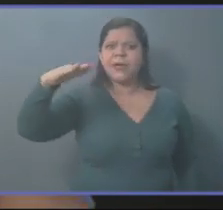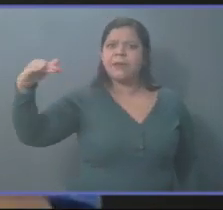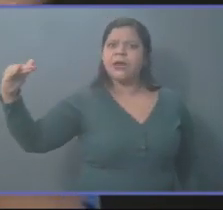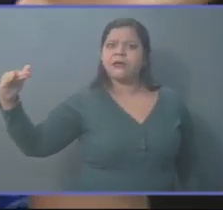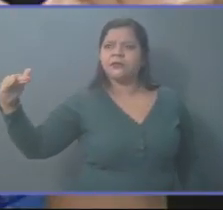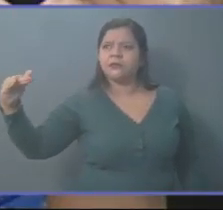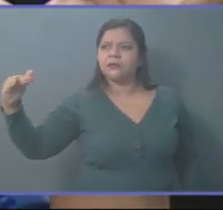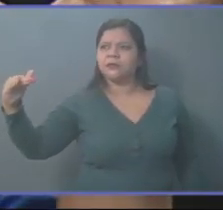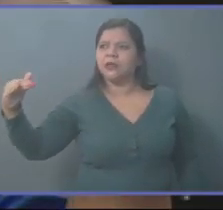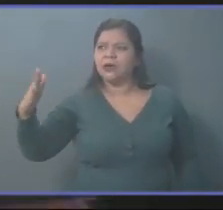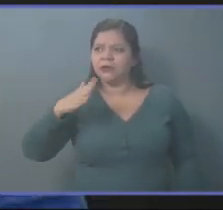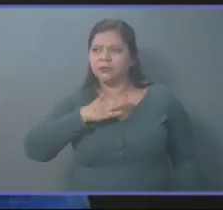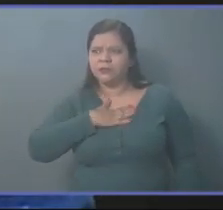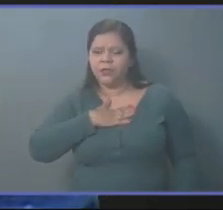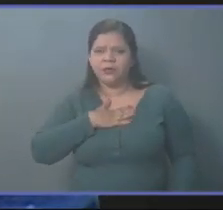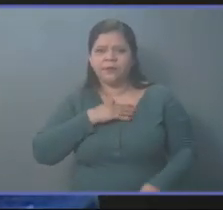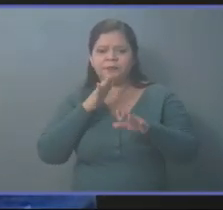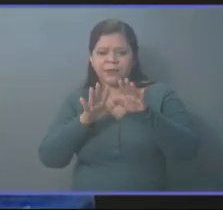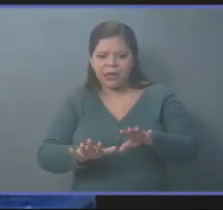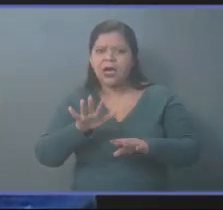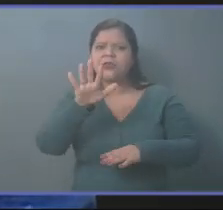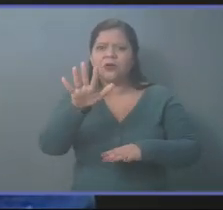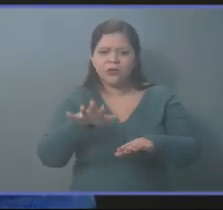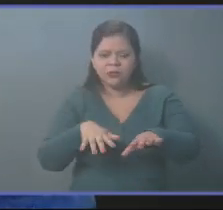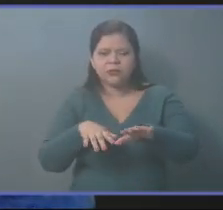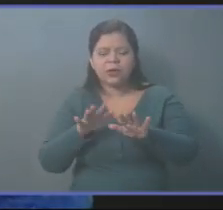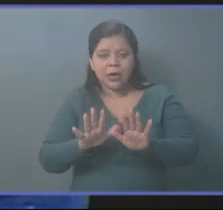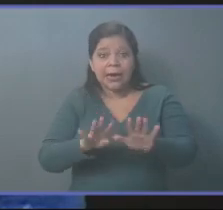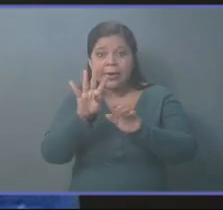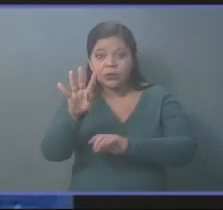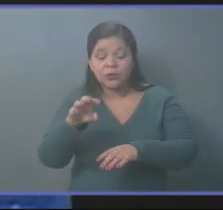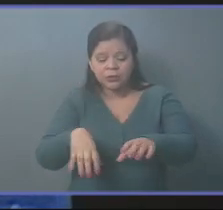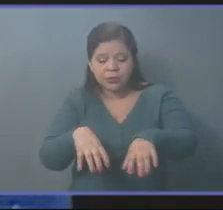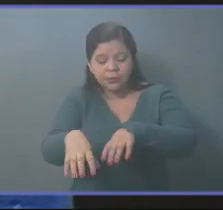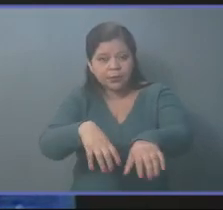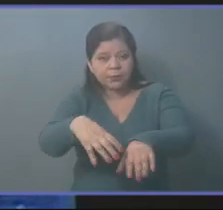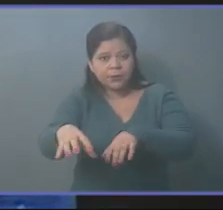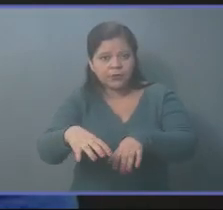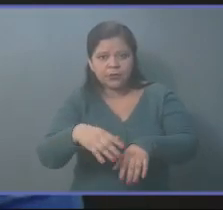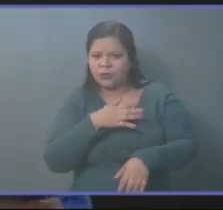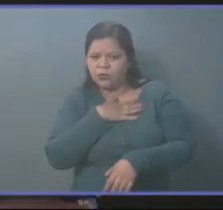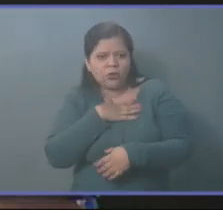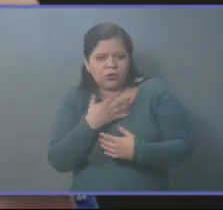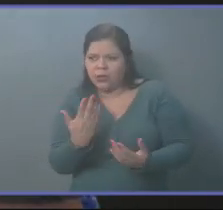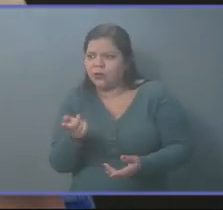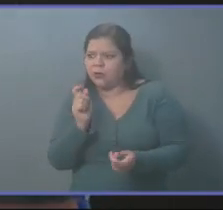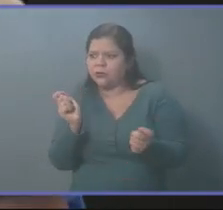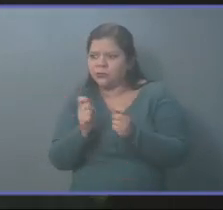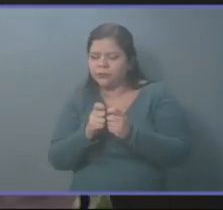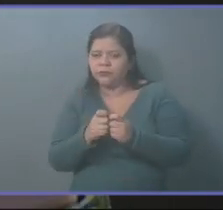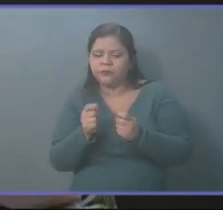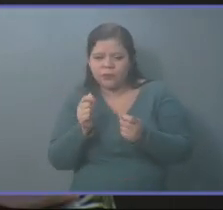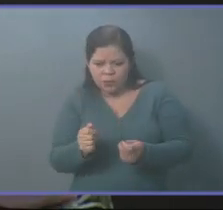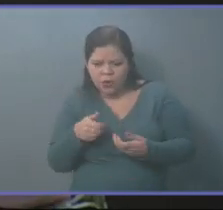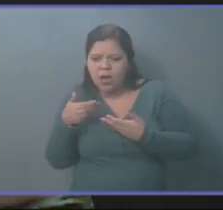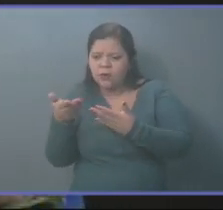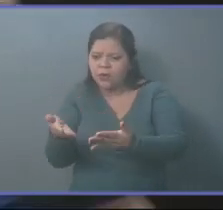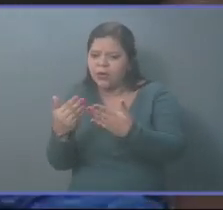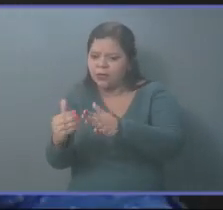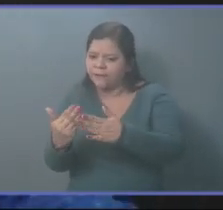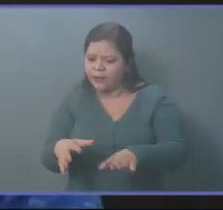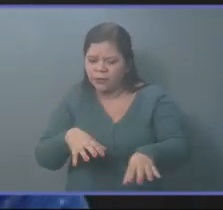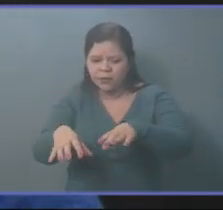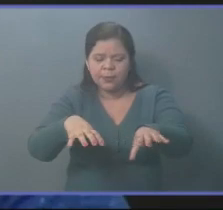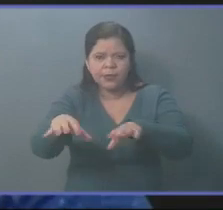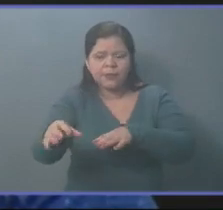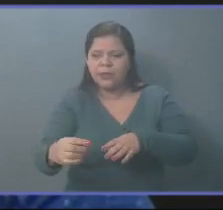Y los 14 departamentos son mis 14 departamentos. No tengo una jurisdicción. He podido llevar ayudas a departamentos en los que